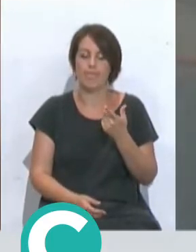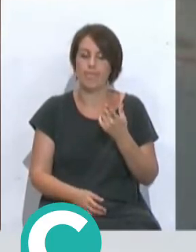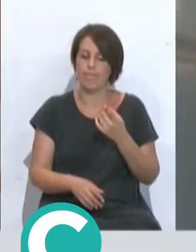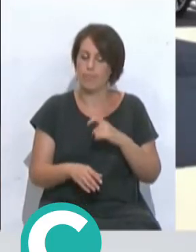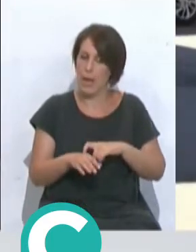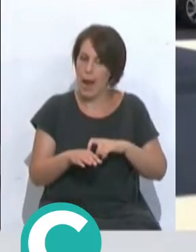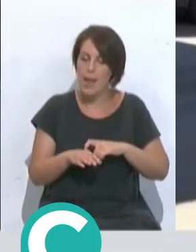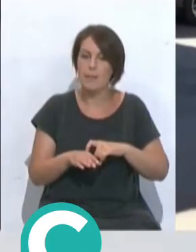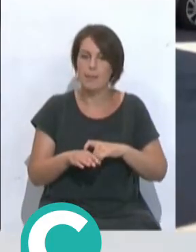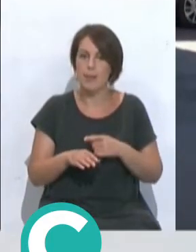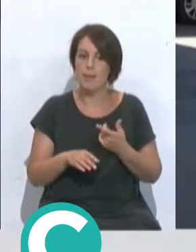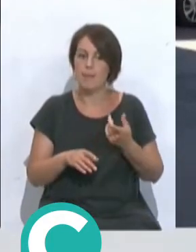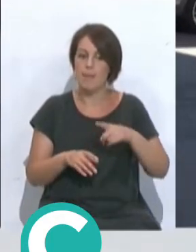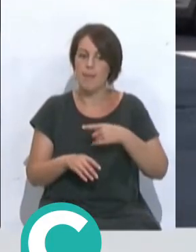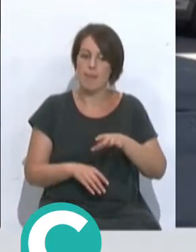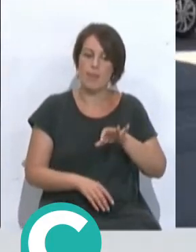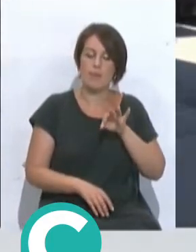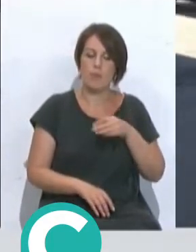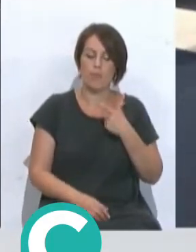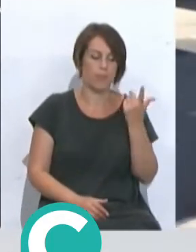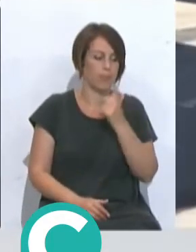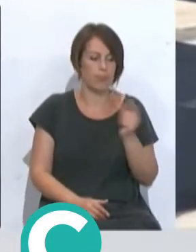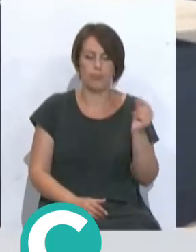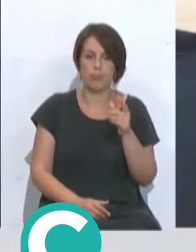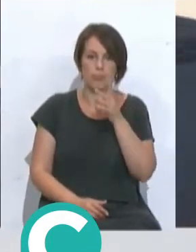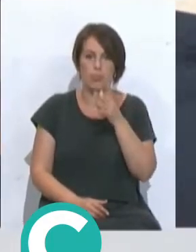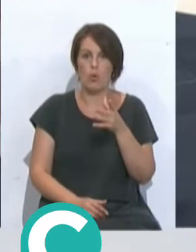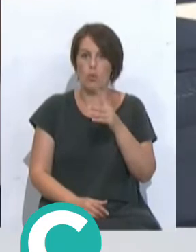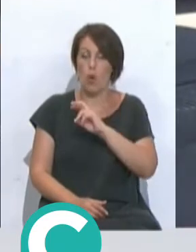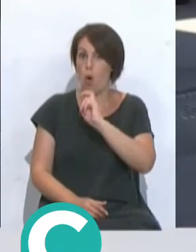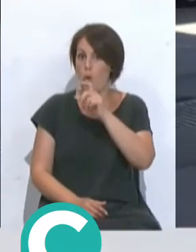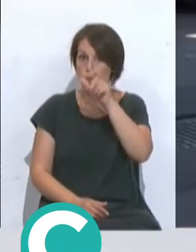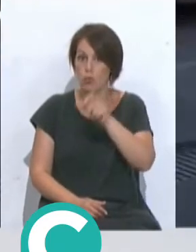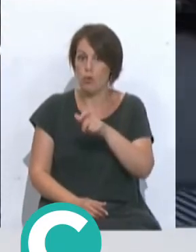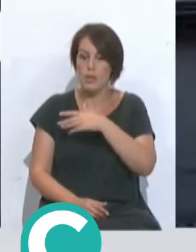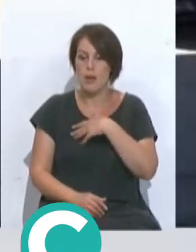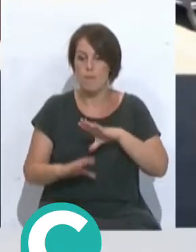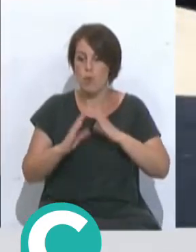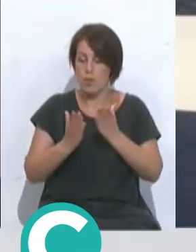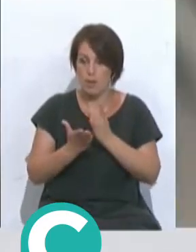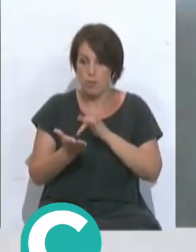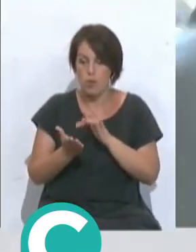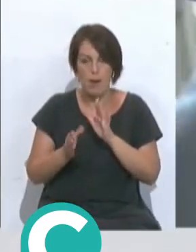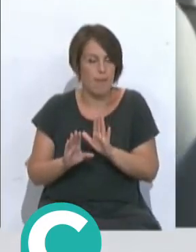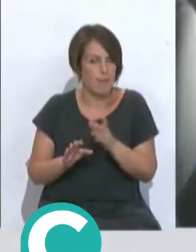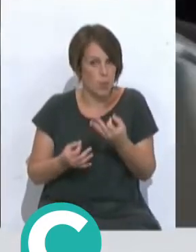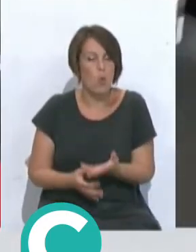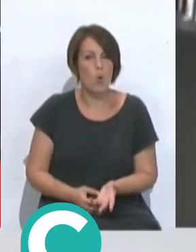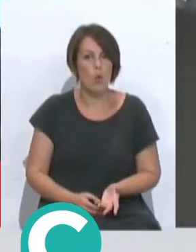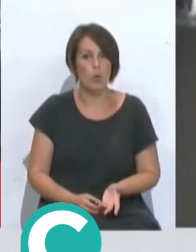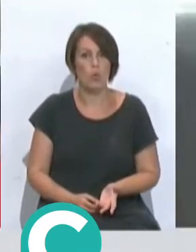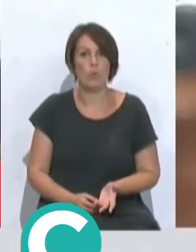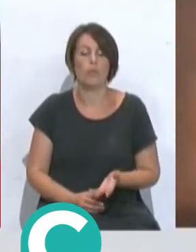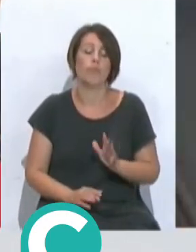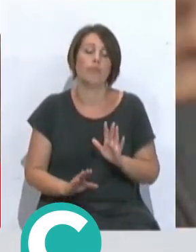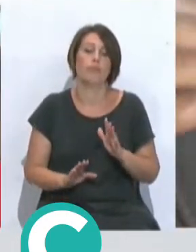y el tener que tomar esa decisión de marcharte porque cualquier otro posiblemente con tal de estar en el Mundial se hubiera quedado. Bueno, no, pero